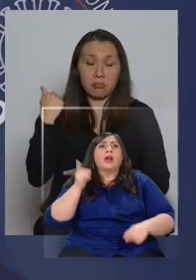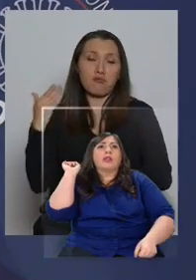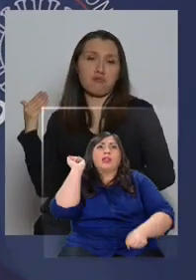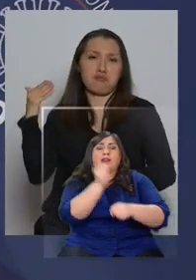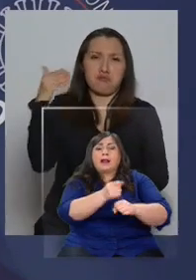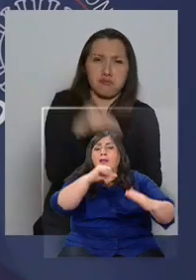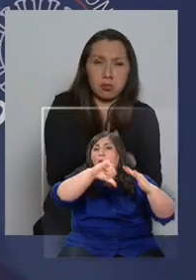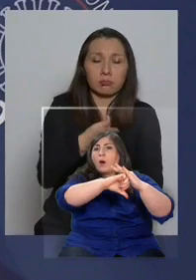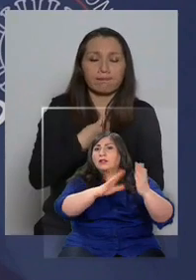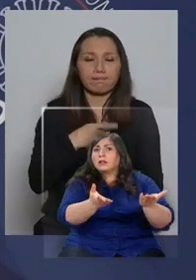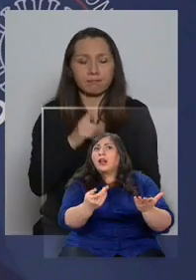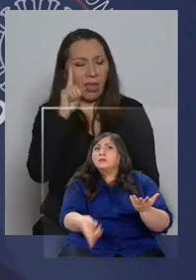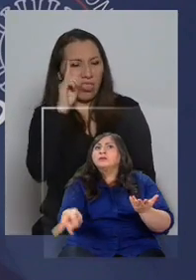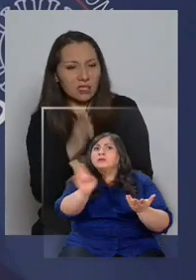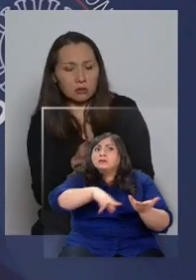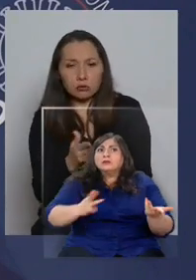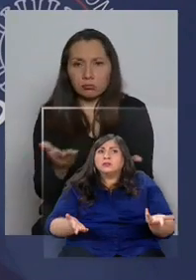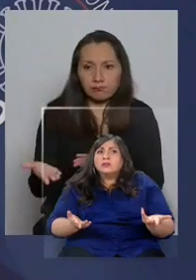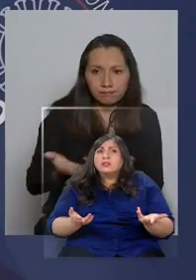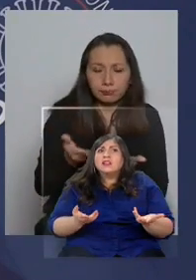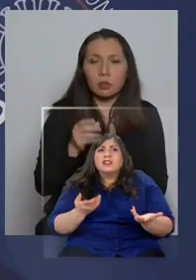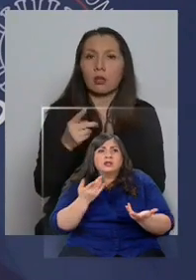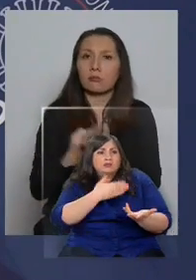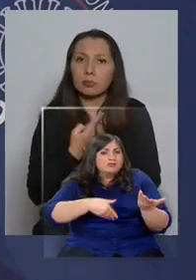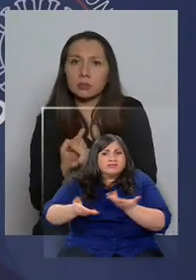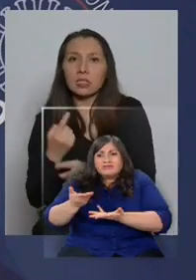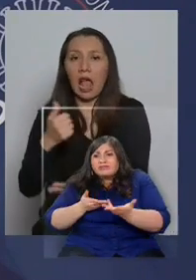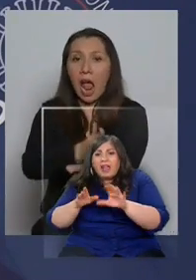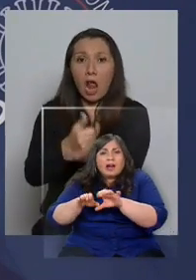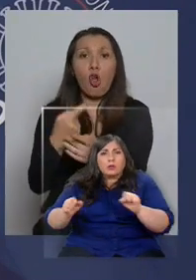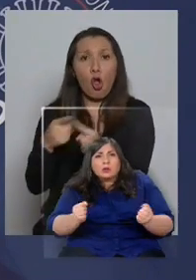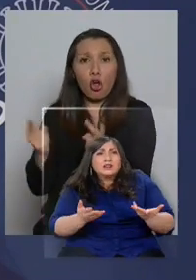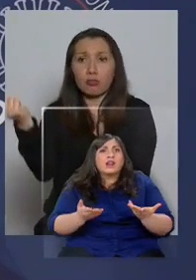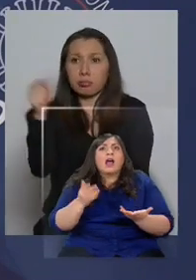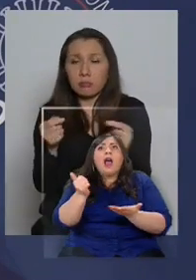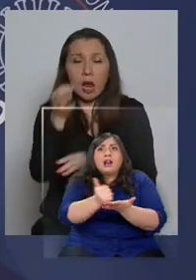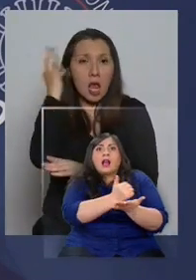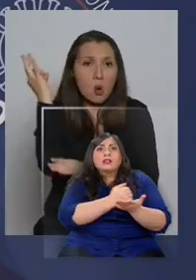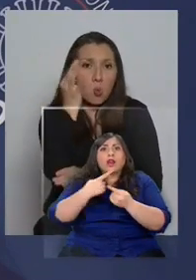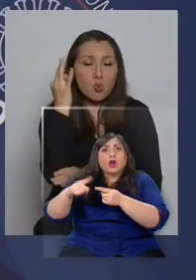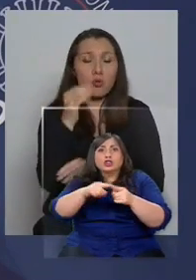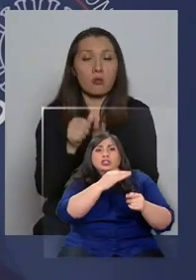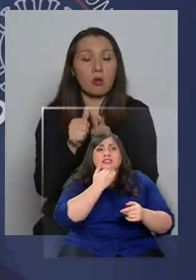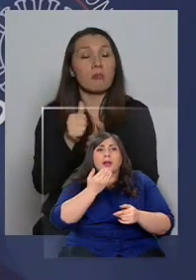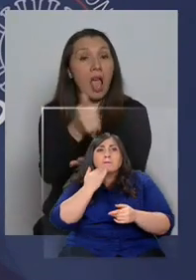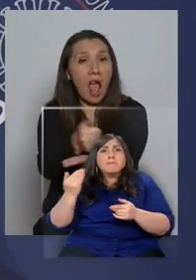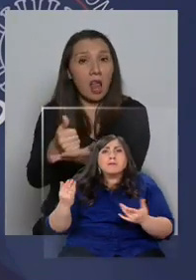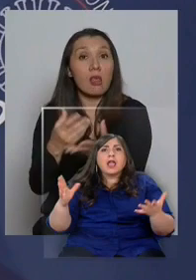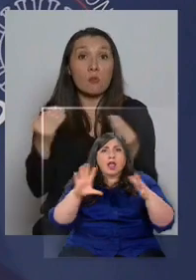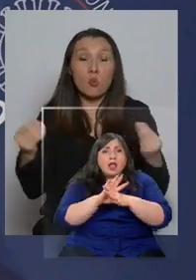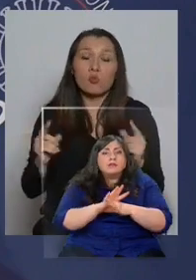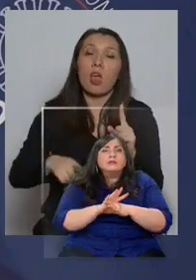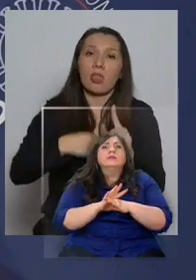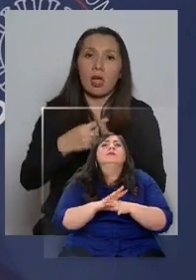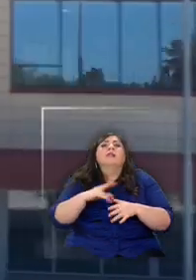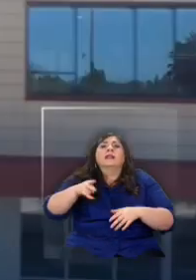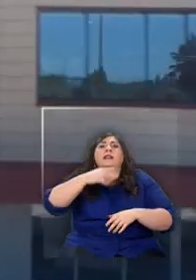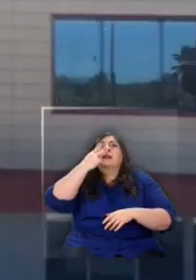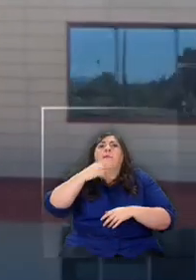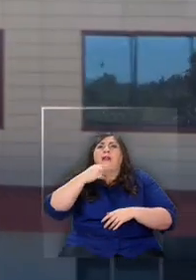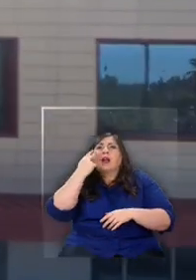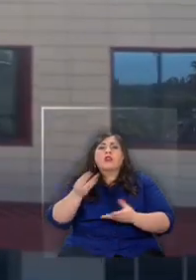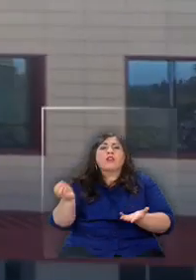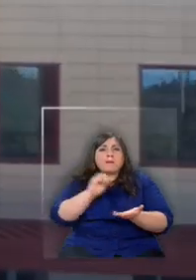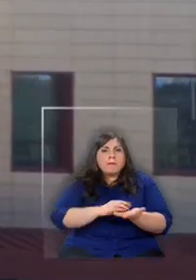renovada. Tomamos decisiones, estuvimos con el alcalde y otros alcaldes también. Se han allegado una cantidad adicional de respiradores.